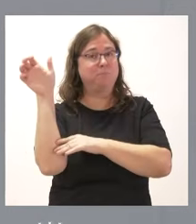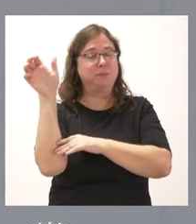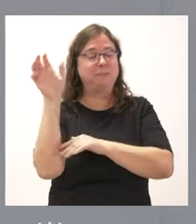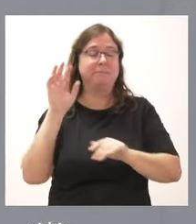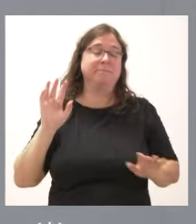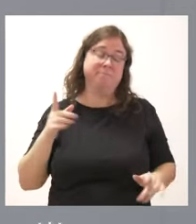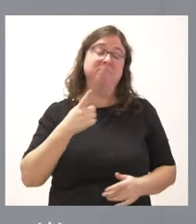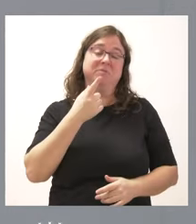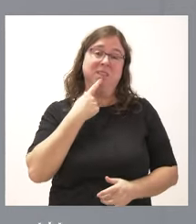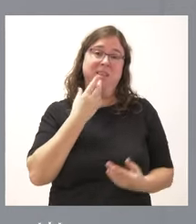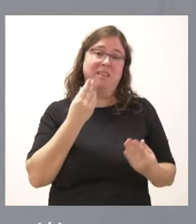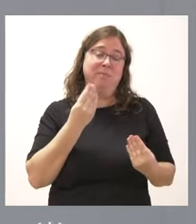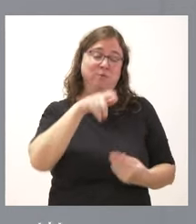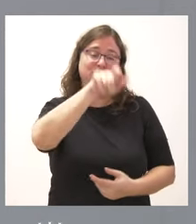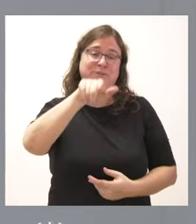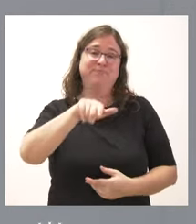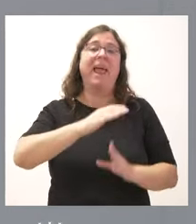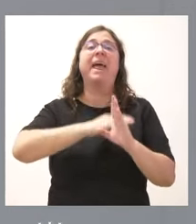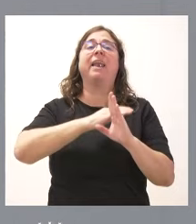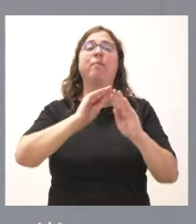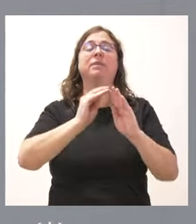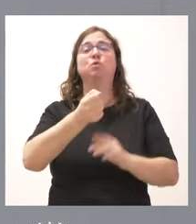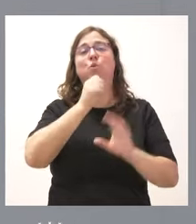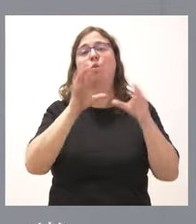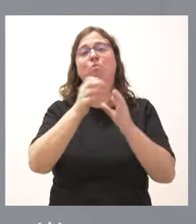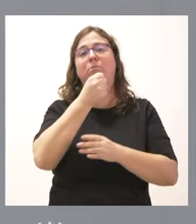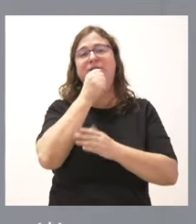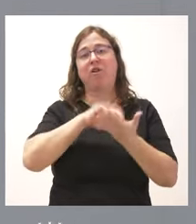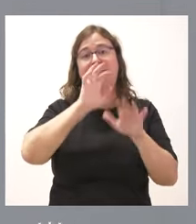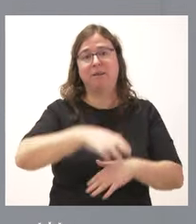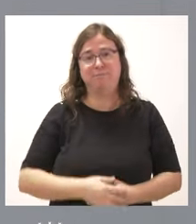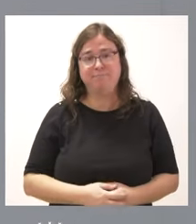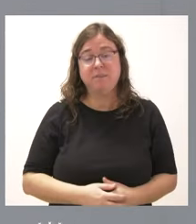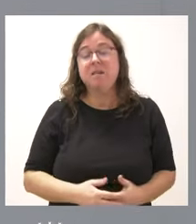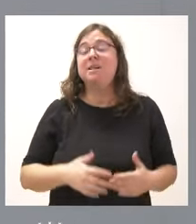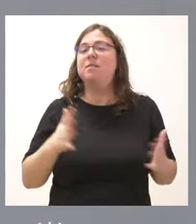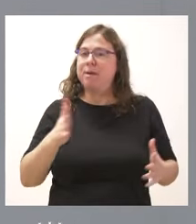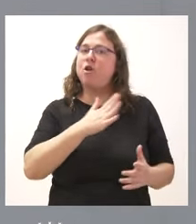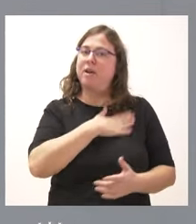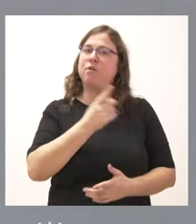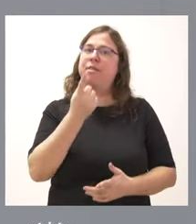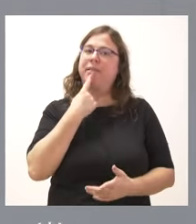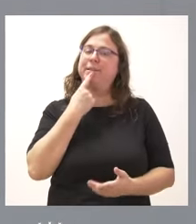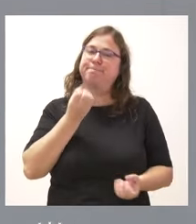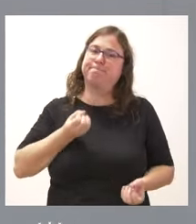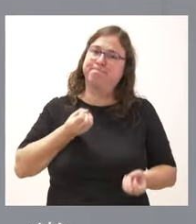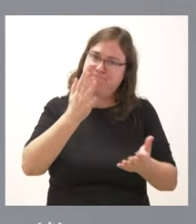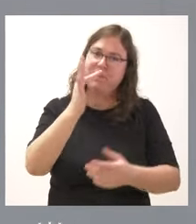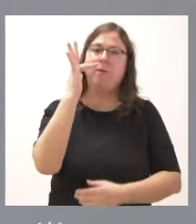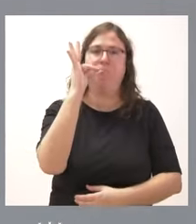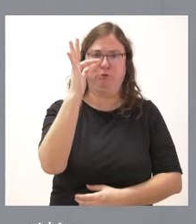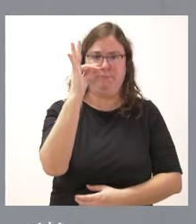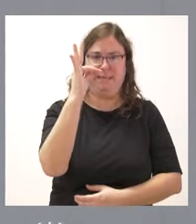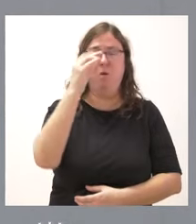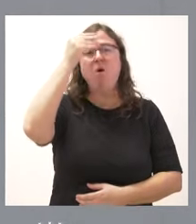mucho de a qué nivel llegado al Partido Socialista de Castilla y León. Pero quiero lanzar también un mensaje positivo, que es que no